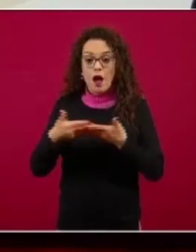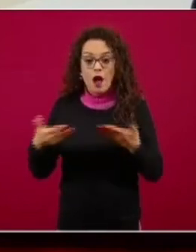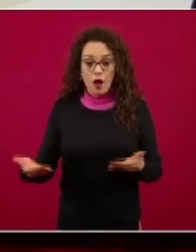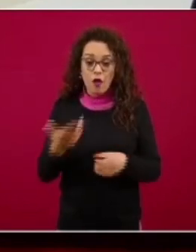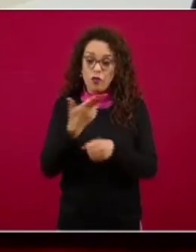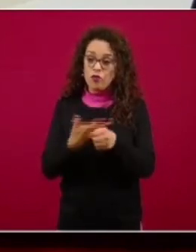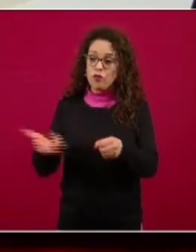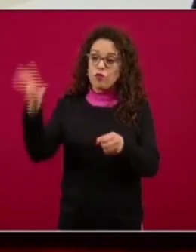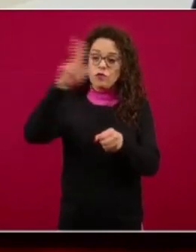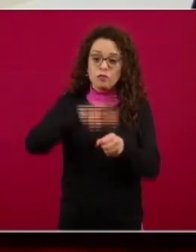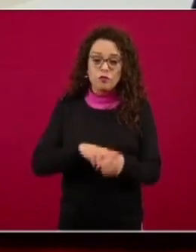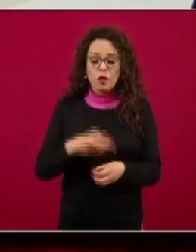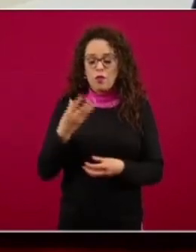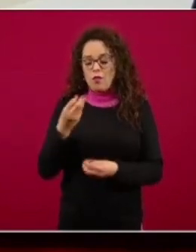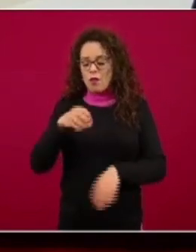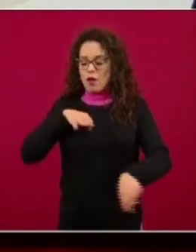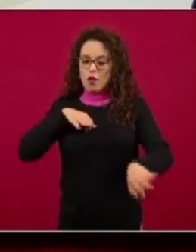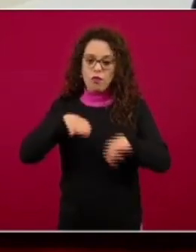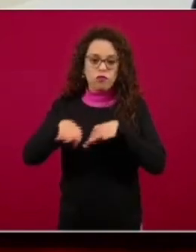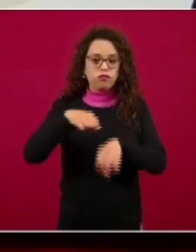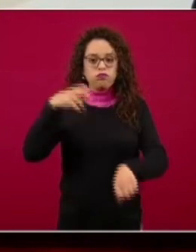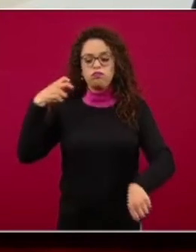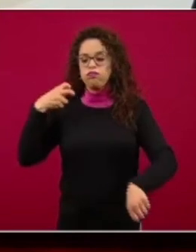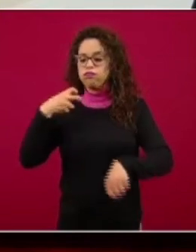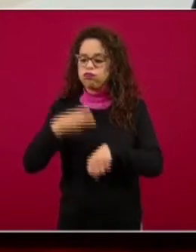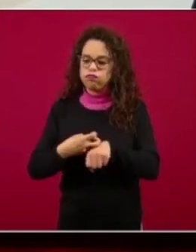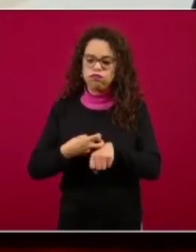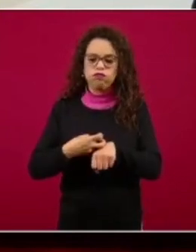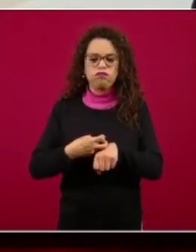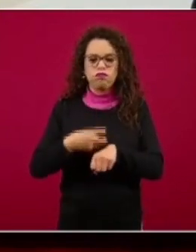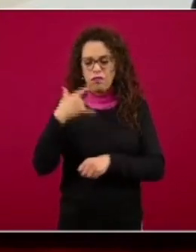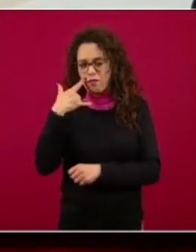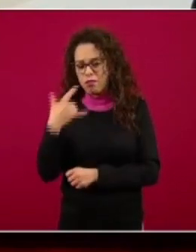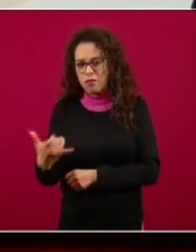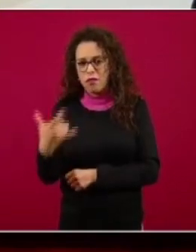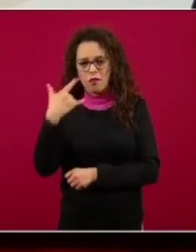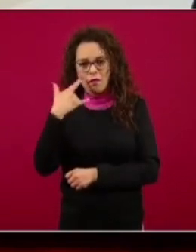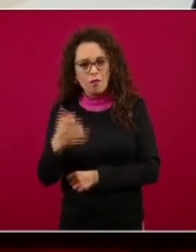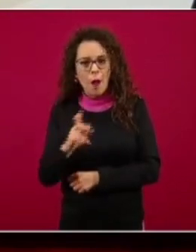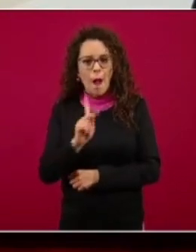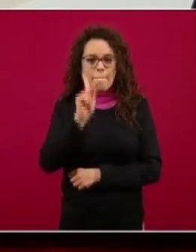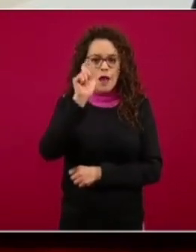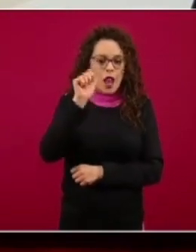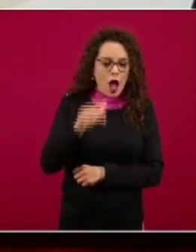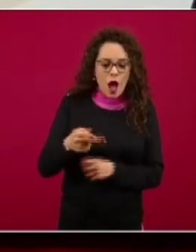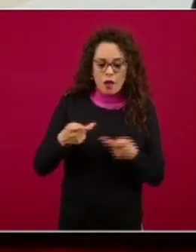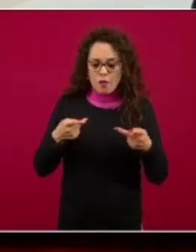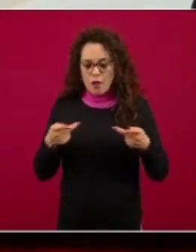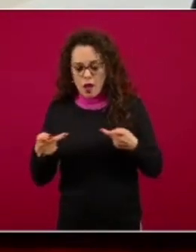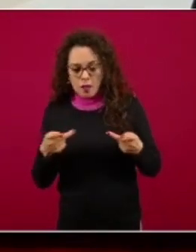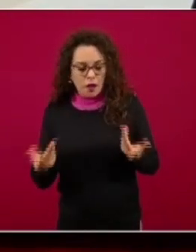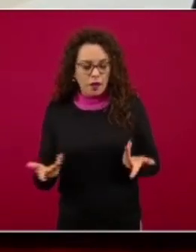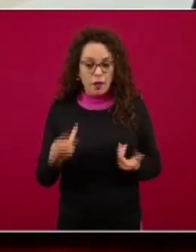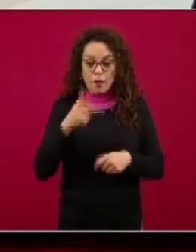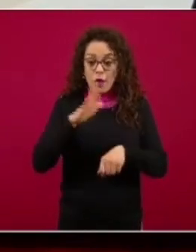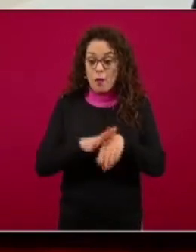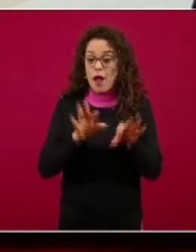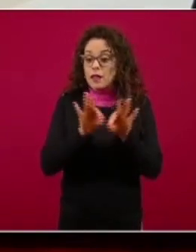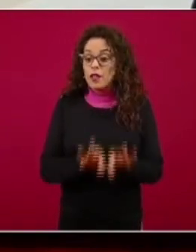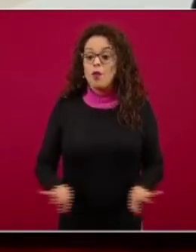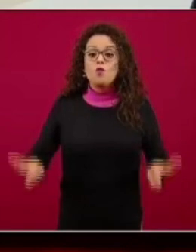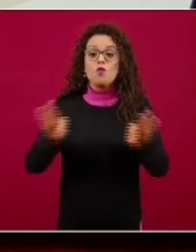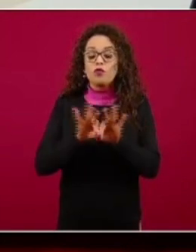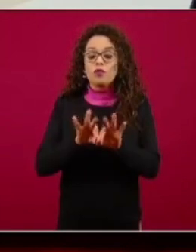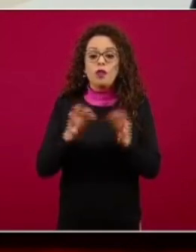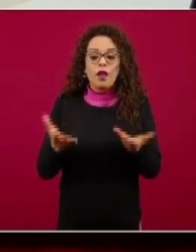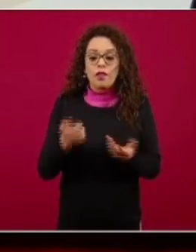meses, de mucha organización, de planeación y de lo más importante, de ponerse a trabajar en